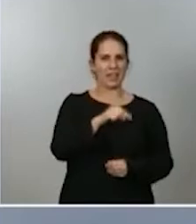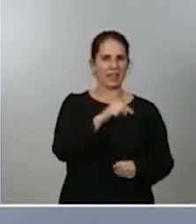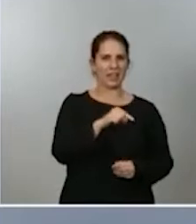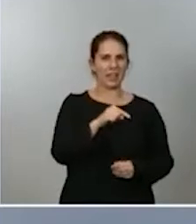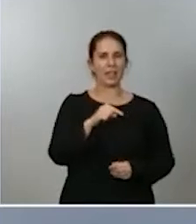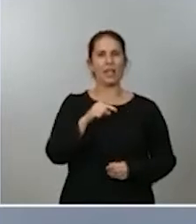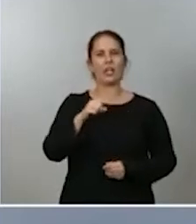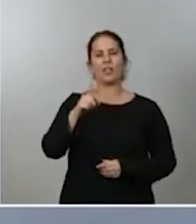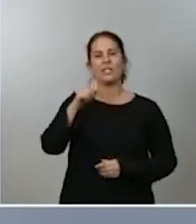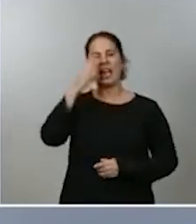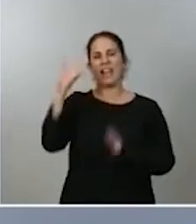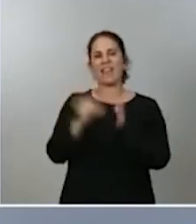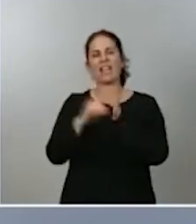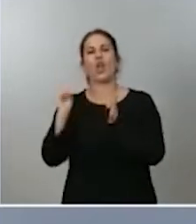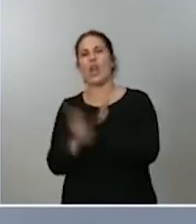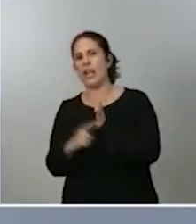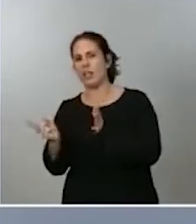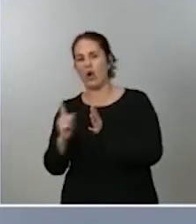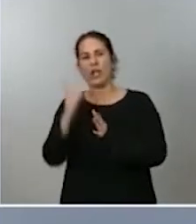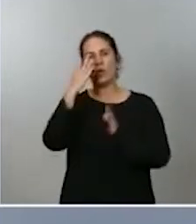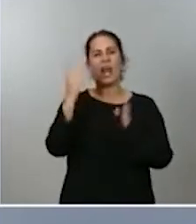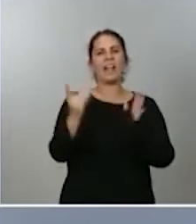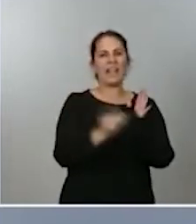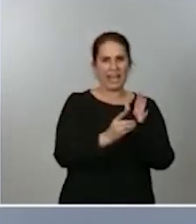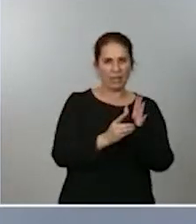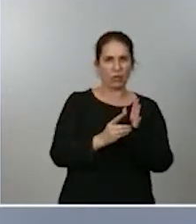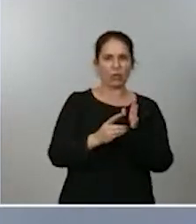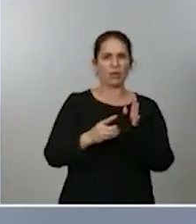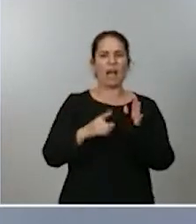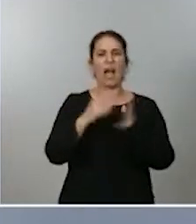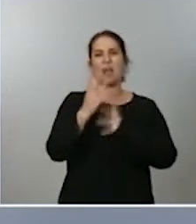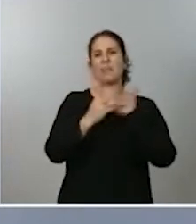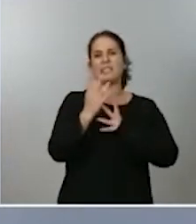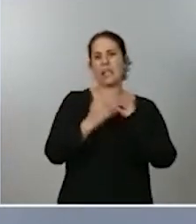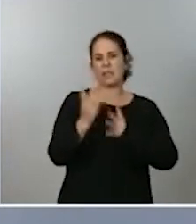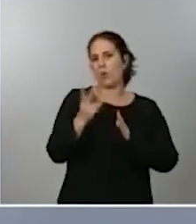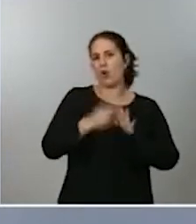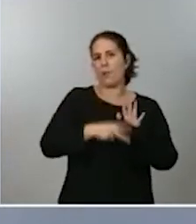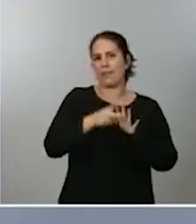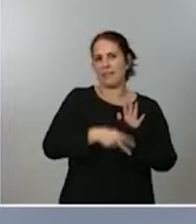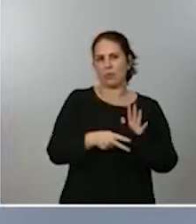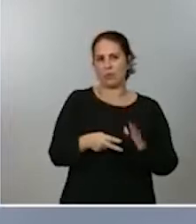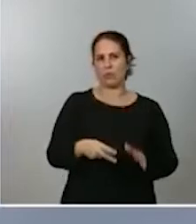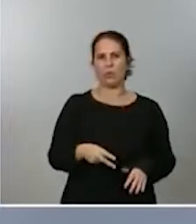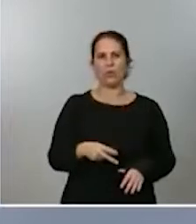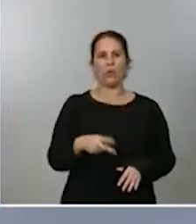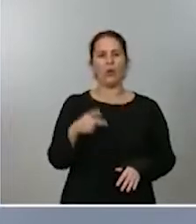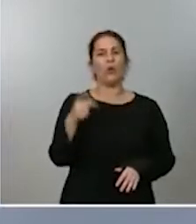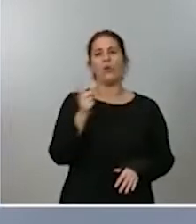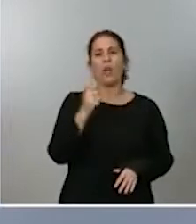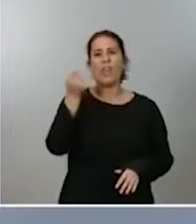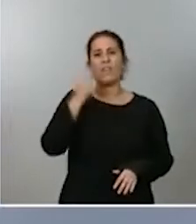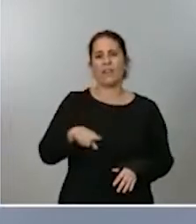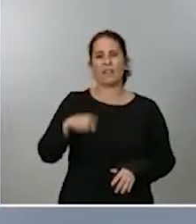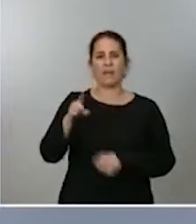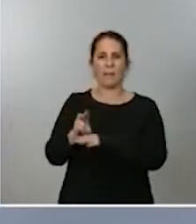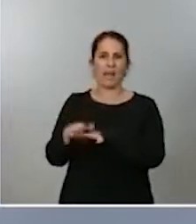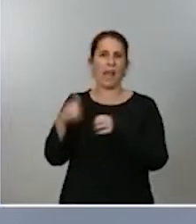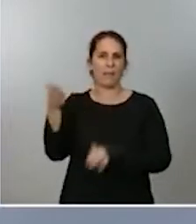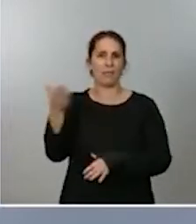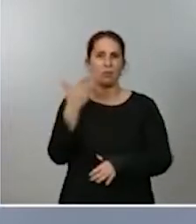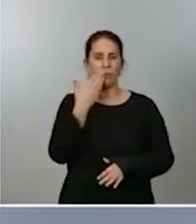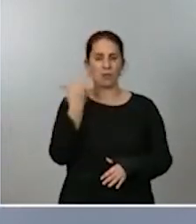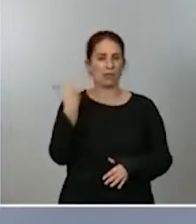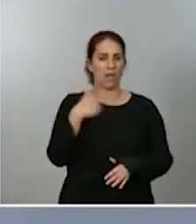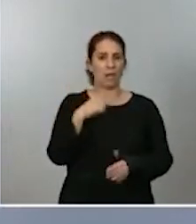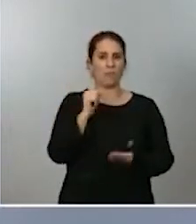Ley. Por lo tanto, es un Real Decreto, carácter administrativo, carácter normativo no ha necesidad de pasar por el Parlamento y entra en vigor inmediatamente